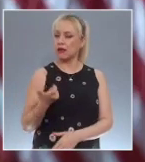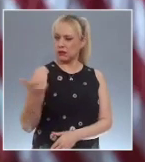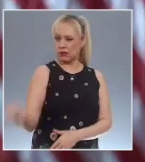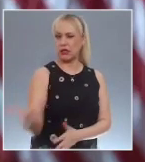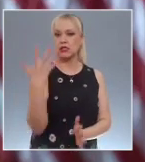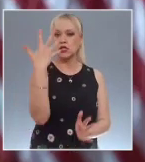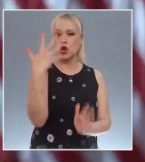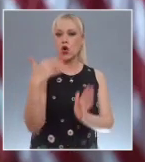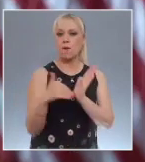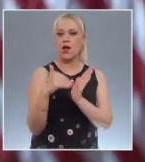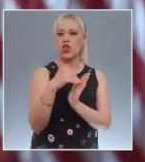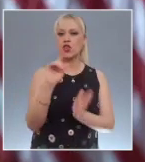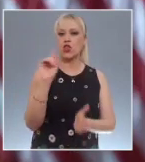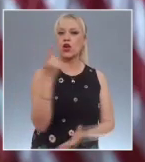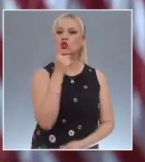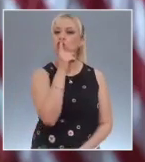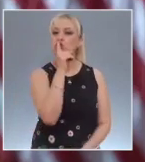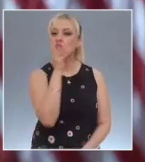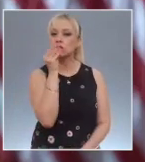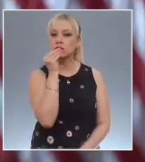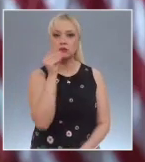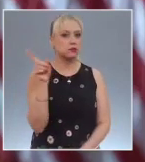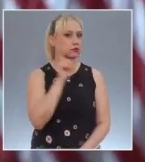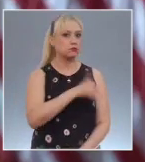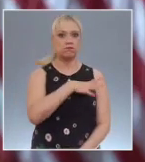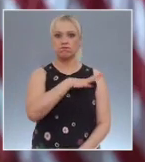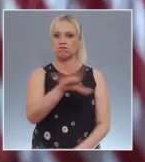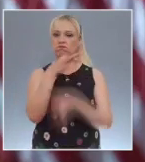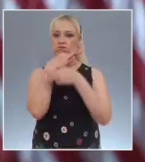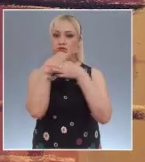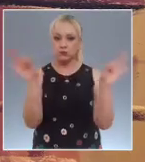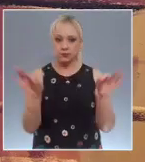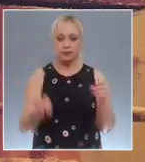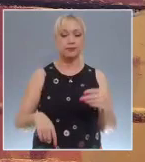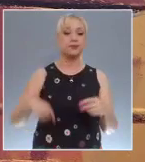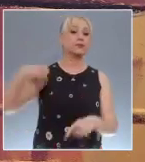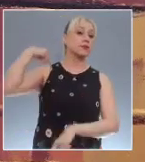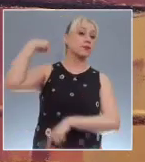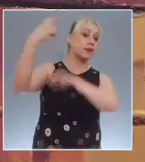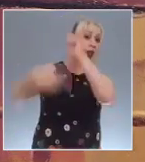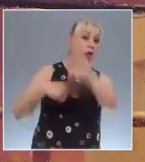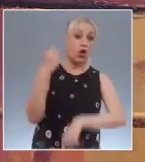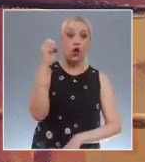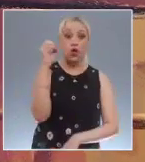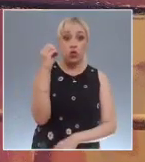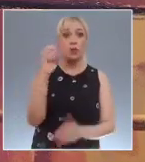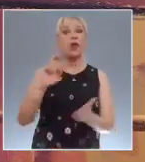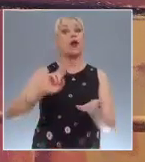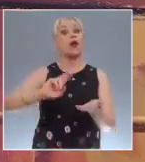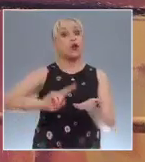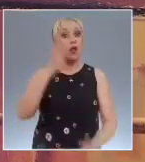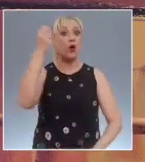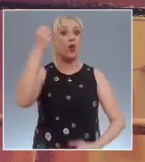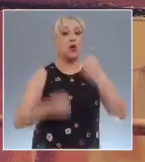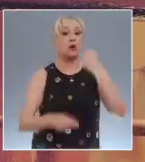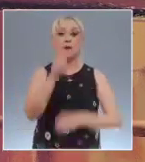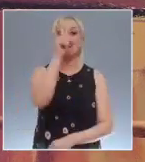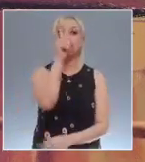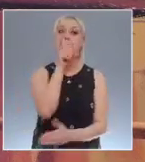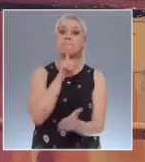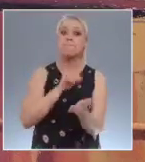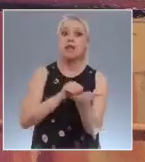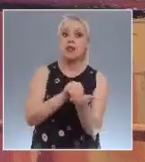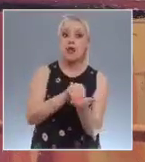enero próximo tendrá lugar otro juicio por difamación contra Trump por el mismo caso de abuso sexual que